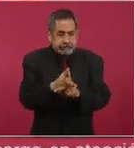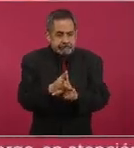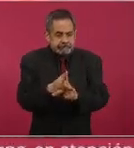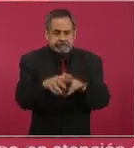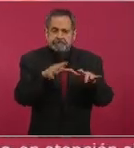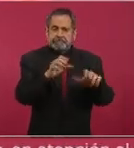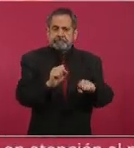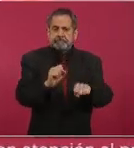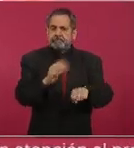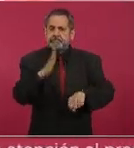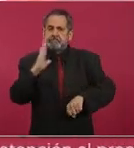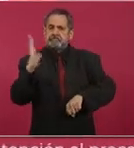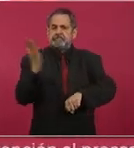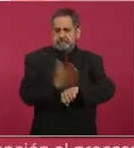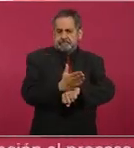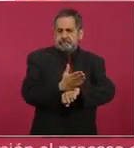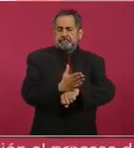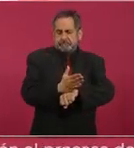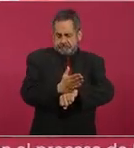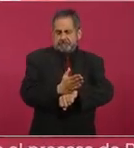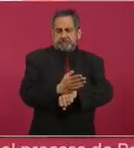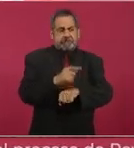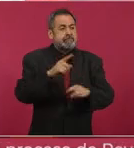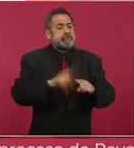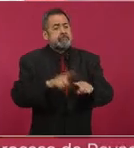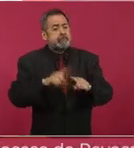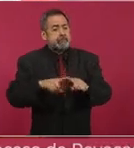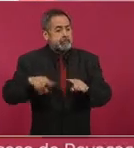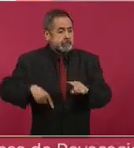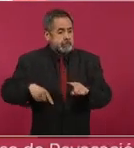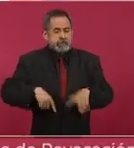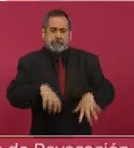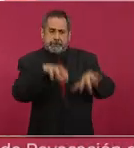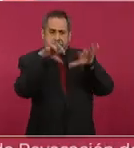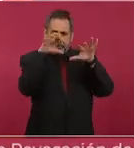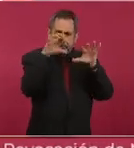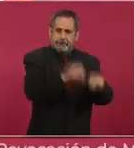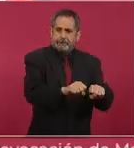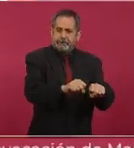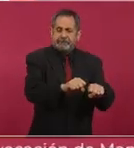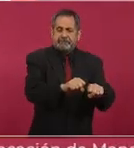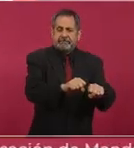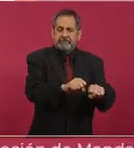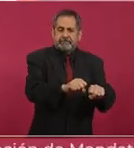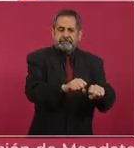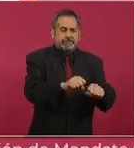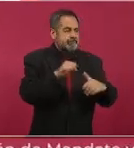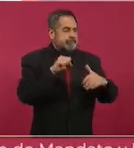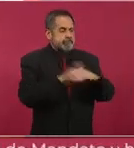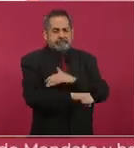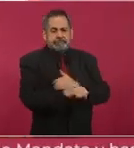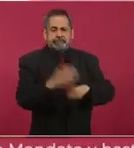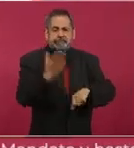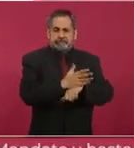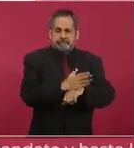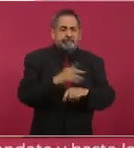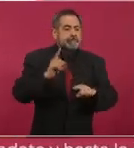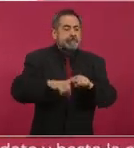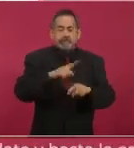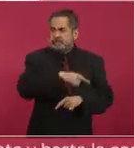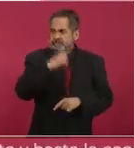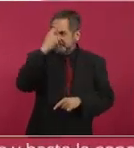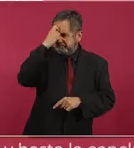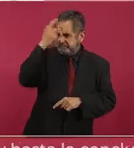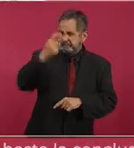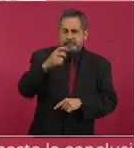a los responsables, se detenga a los responsables, autores, materiales,